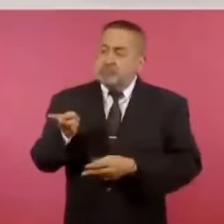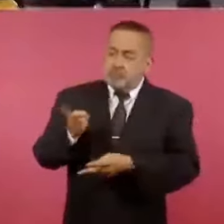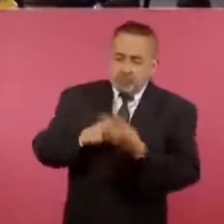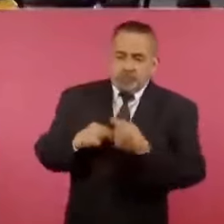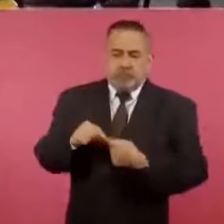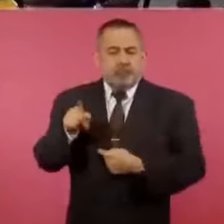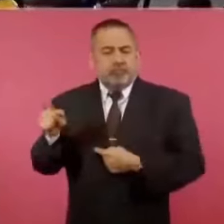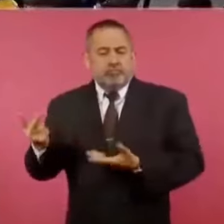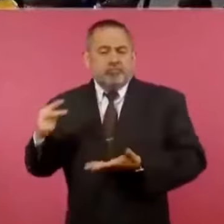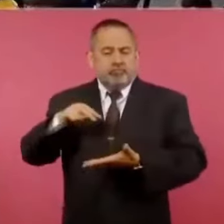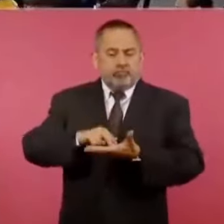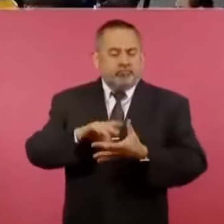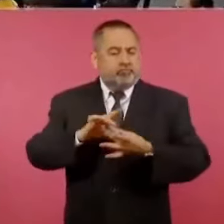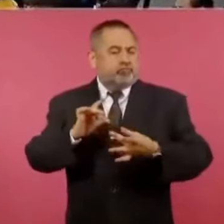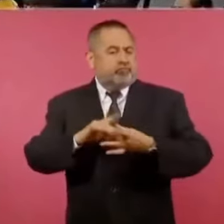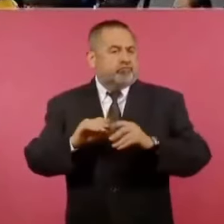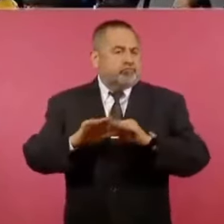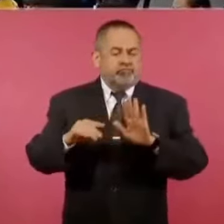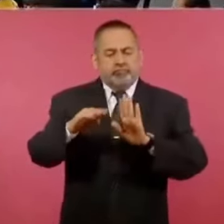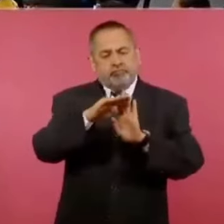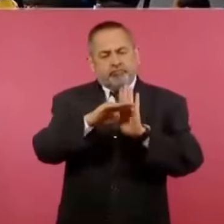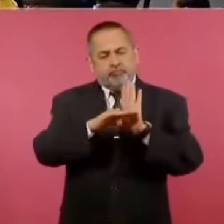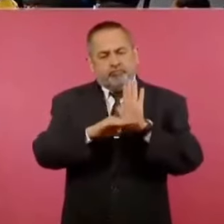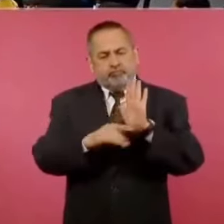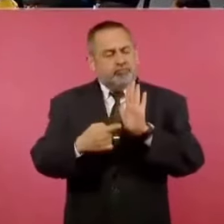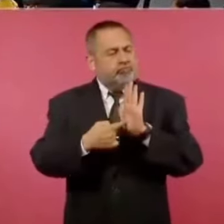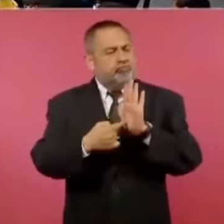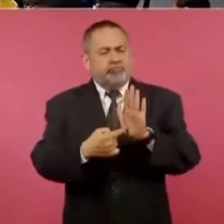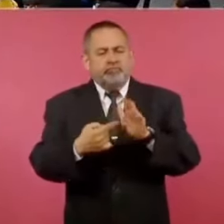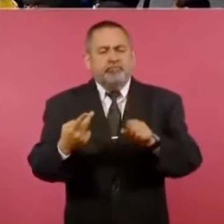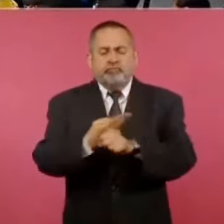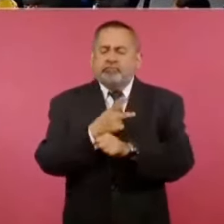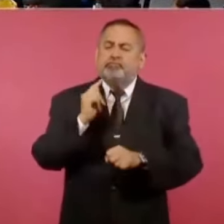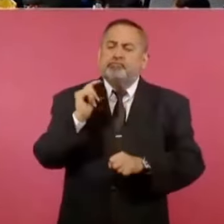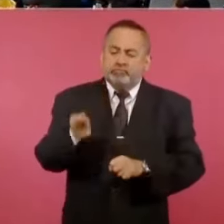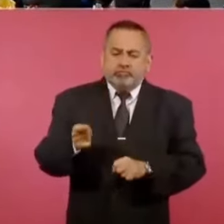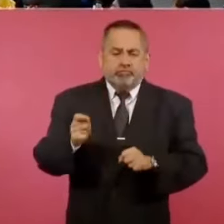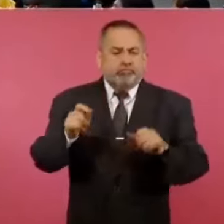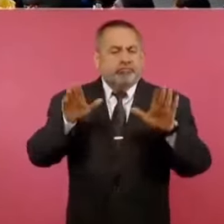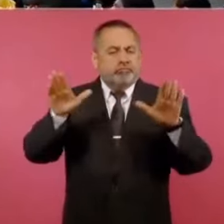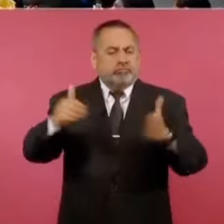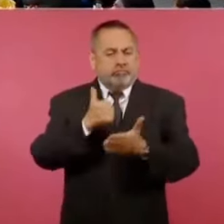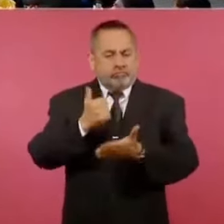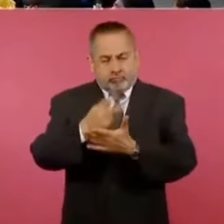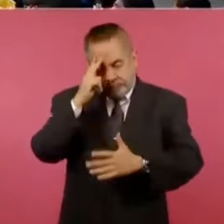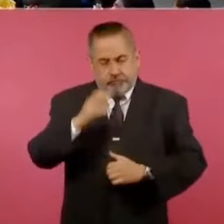datos nos digan cómo va el aeropuerto de la ciudad. Muchas gracias, presidente. Muchas